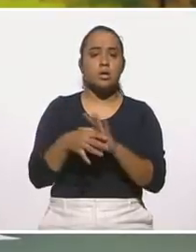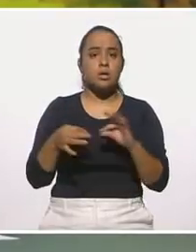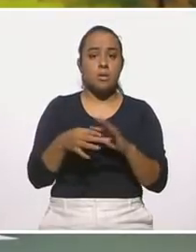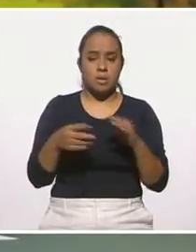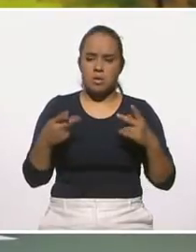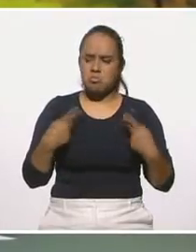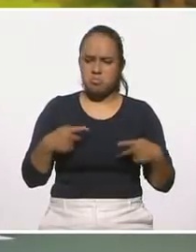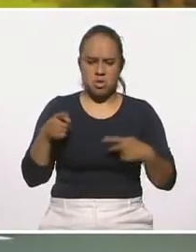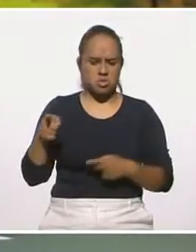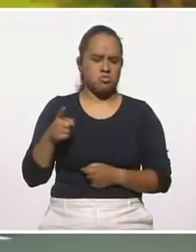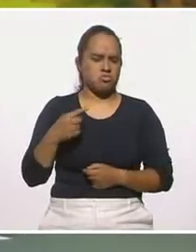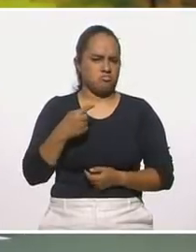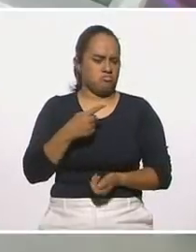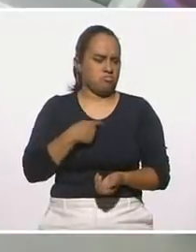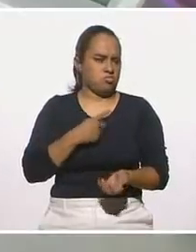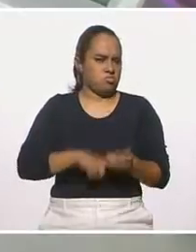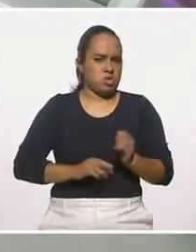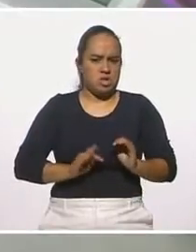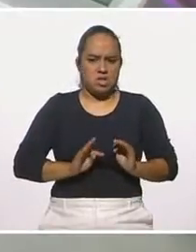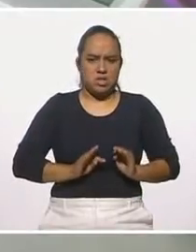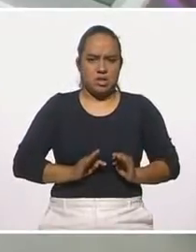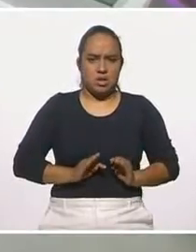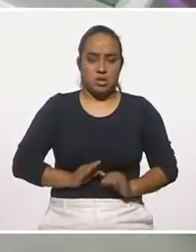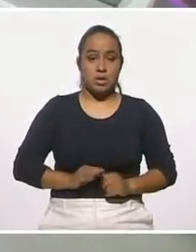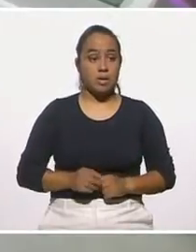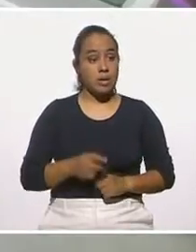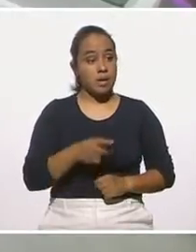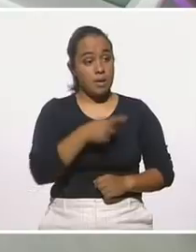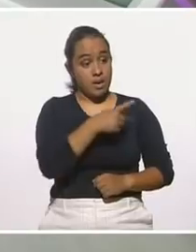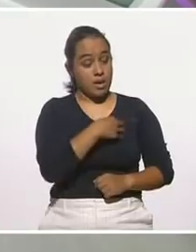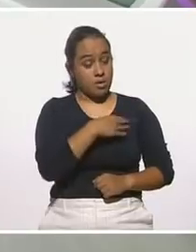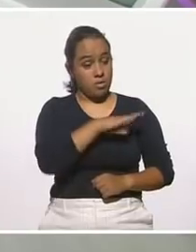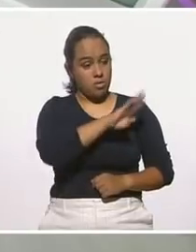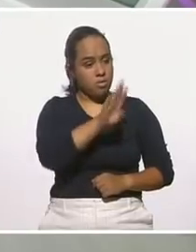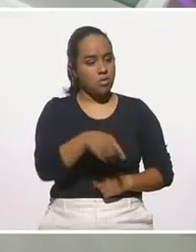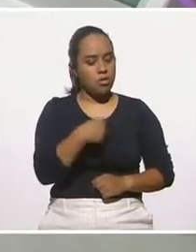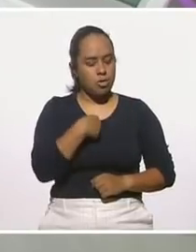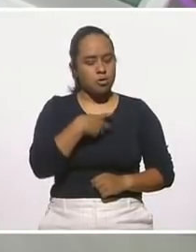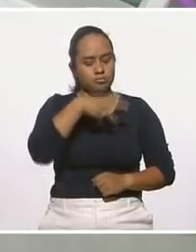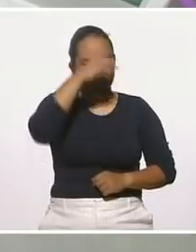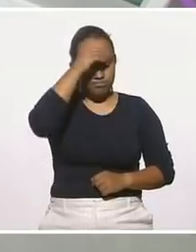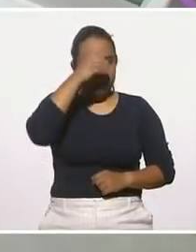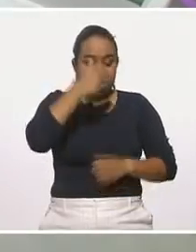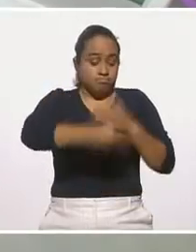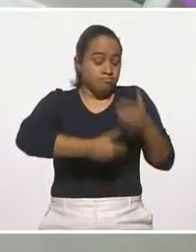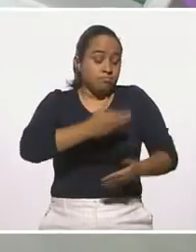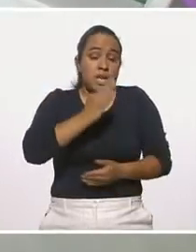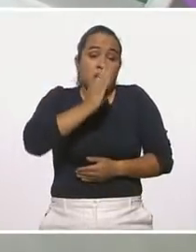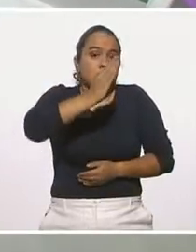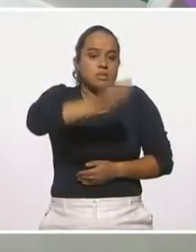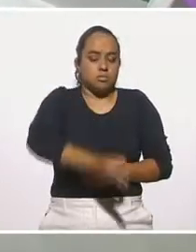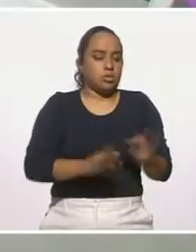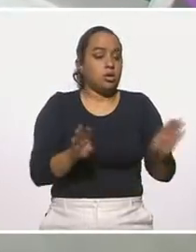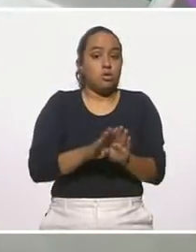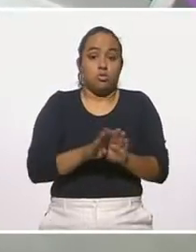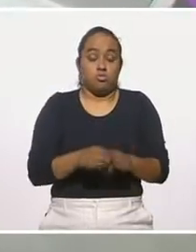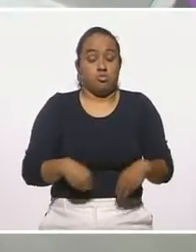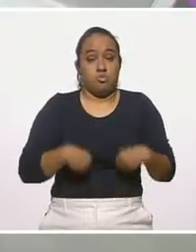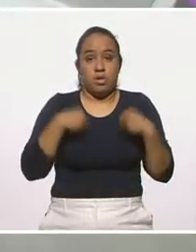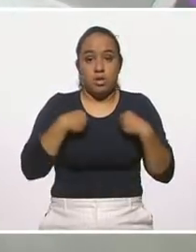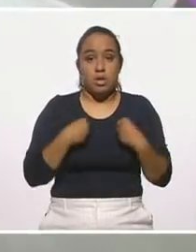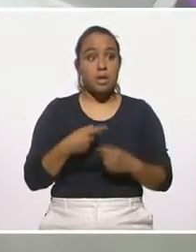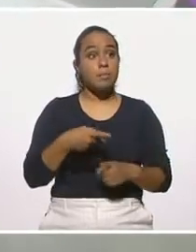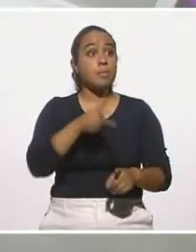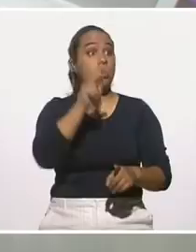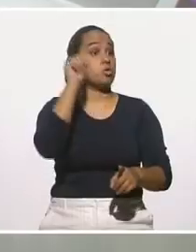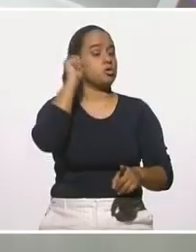persona muy tranquila. Dice, desde que falleció mi hijo, aprendí a aceptar las cosas que van pasando como parte de la vida, y que no duran para